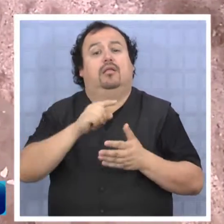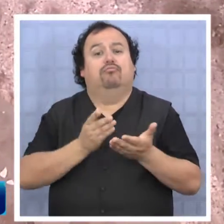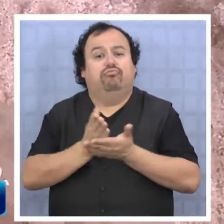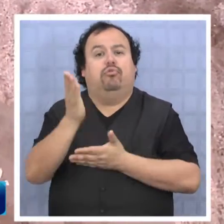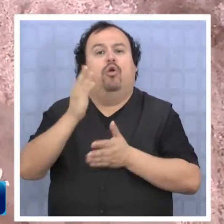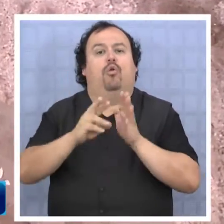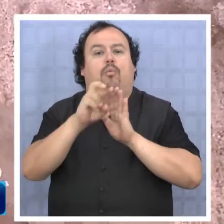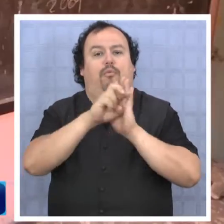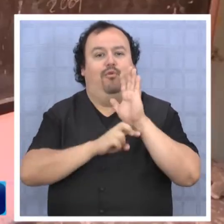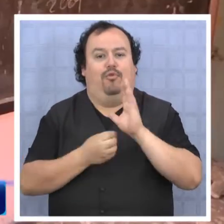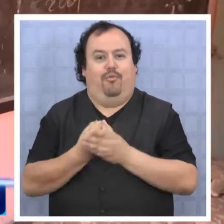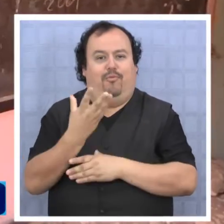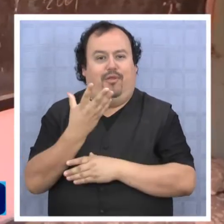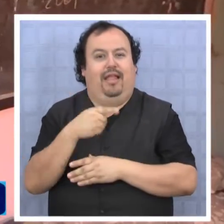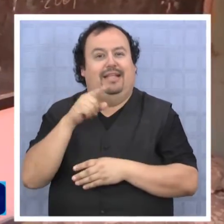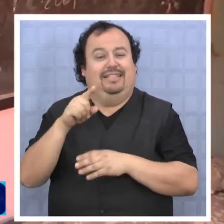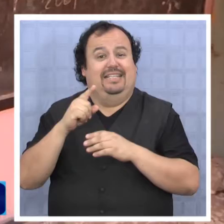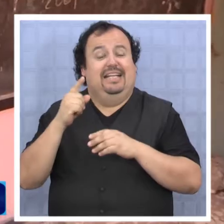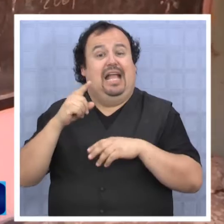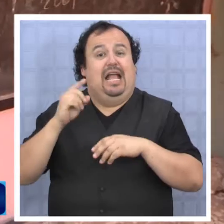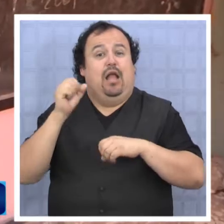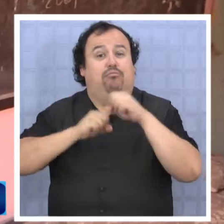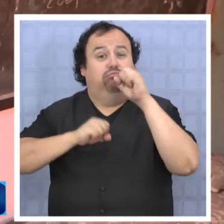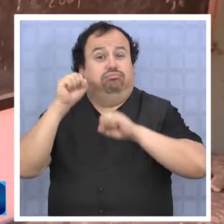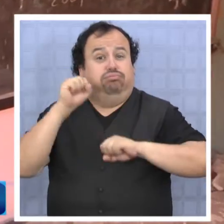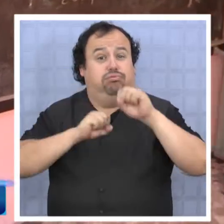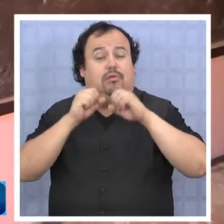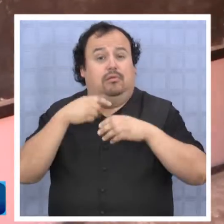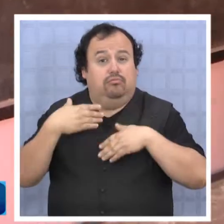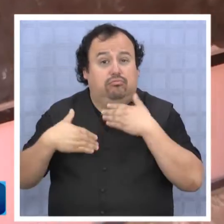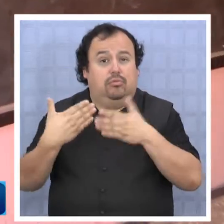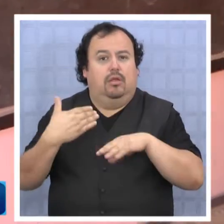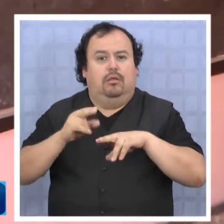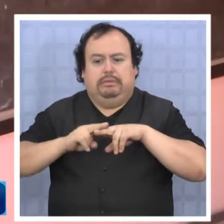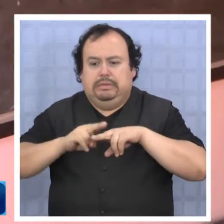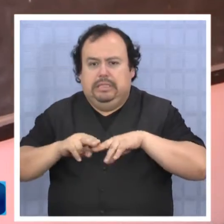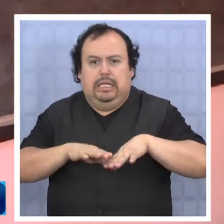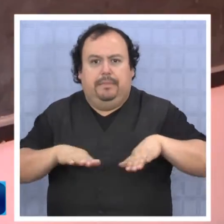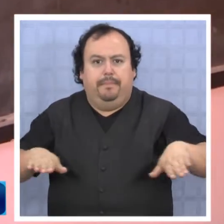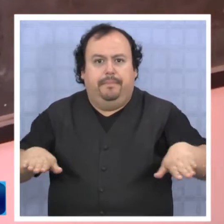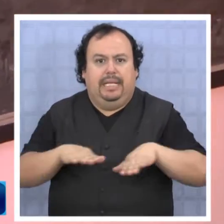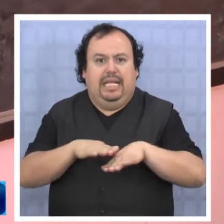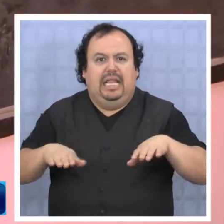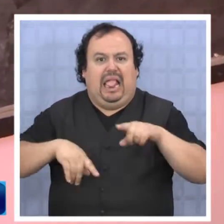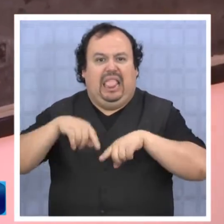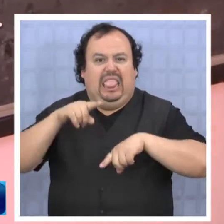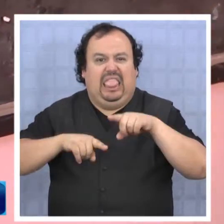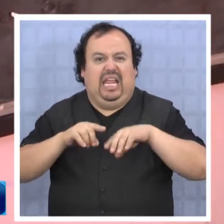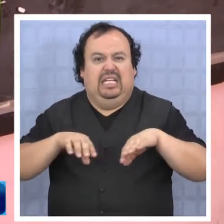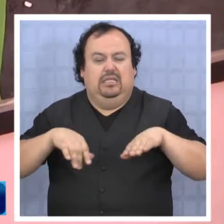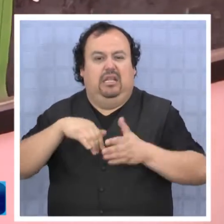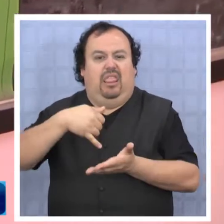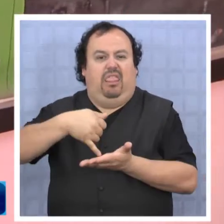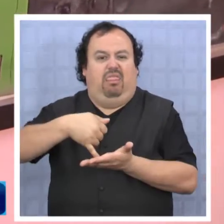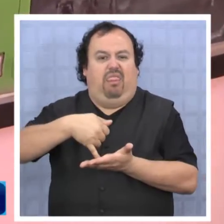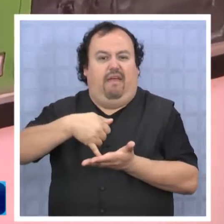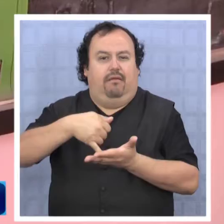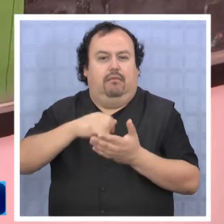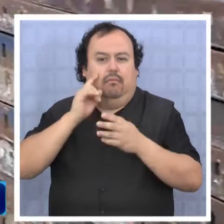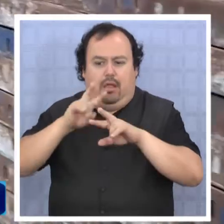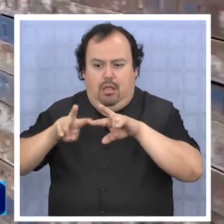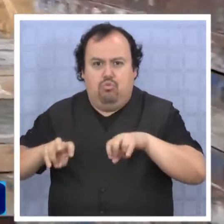embargo, cuando la empresa constructora quiso establecer las bases del nuevo edificio, se dieron cuenta que el terreno no era lo que